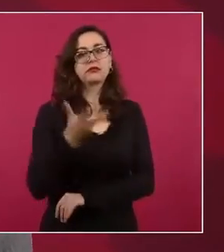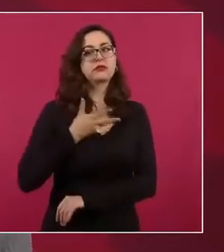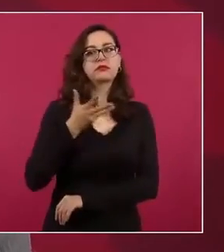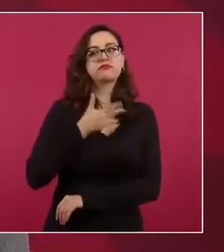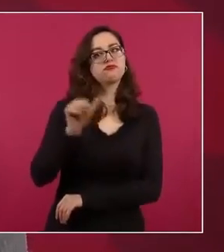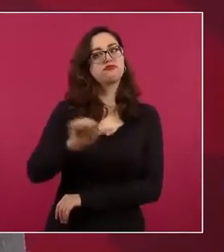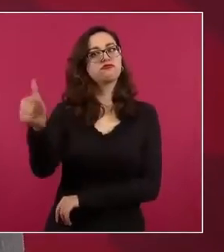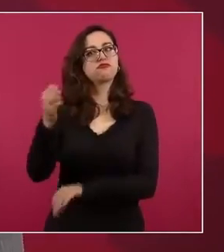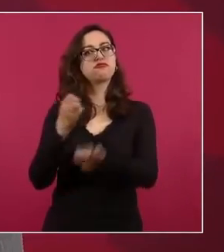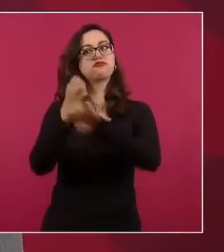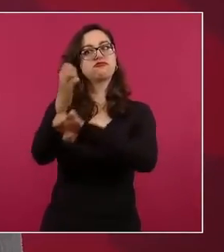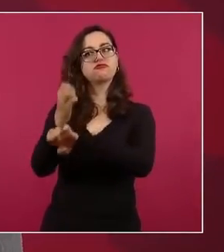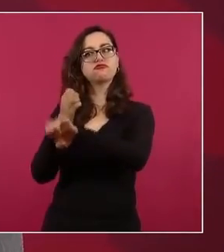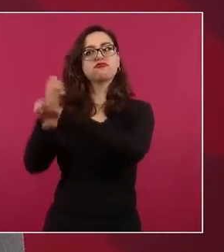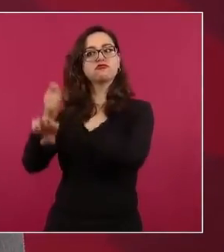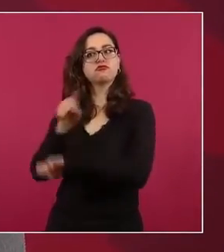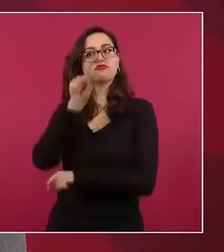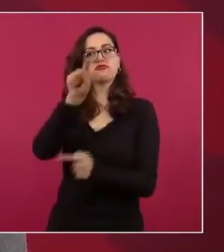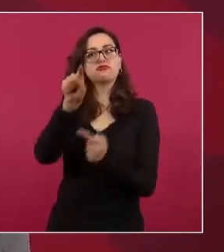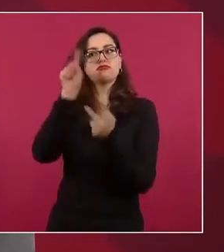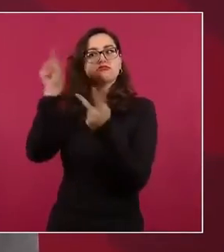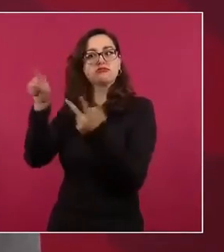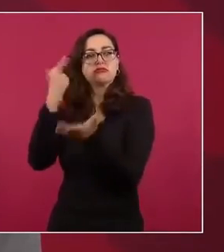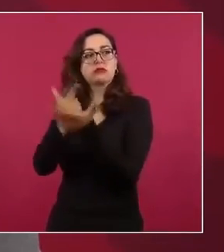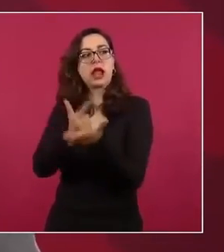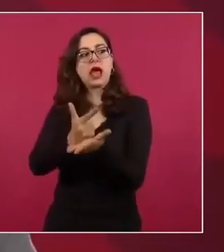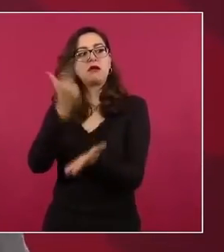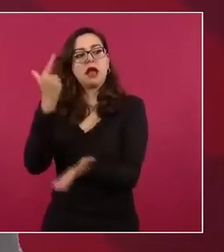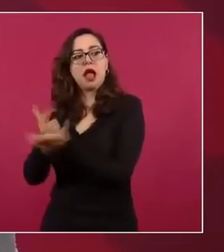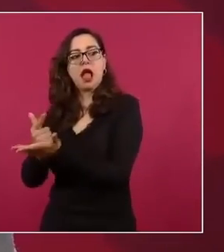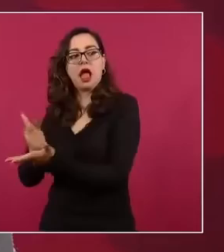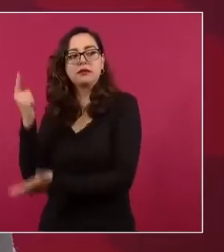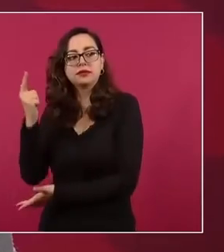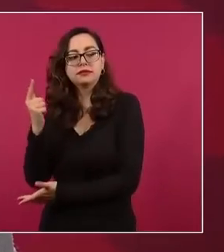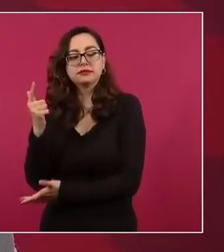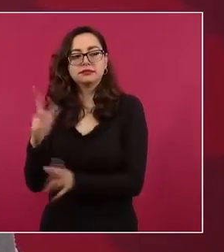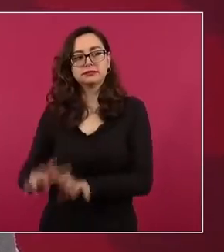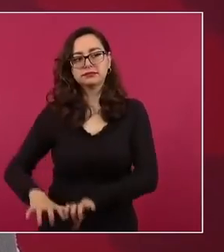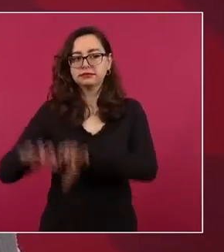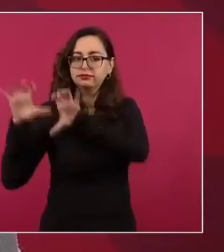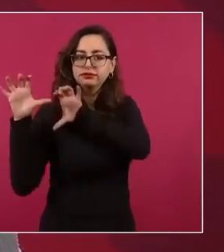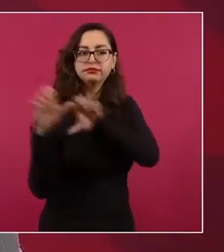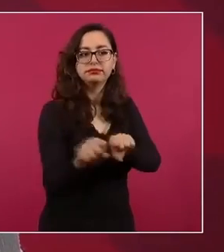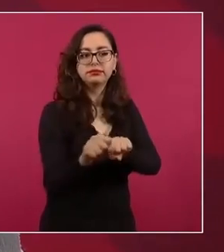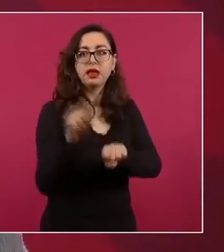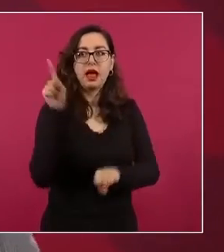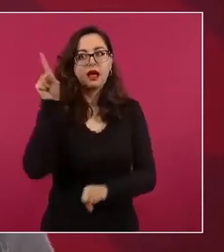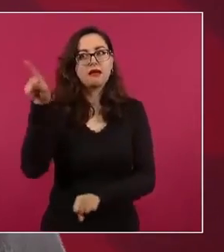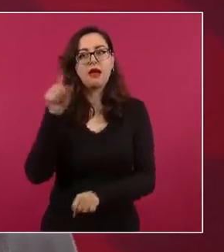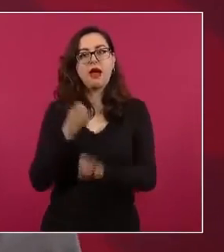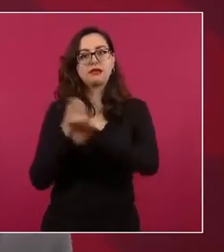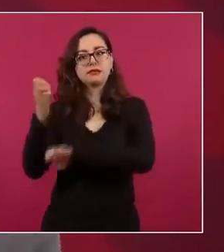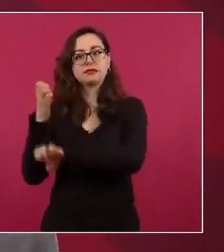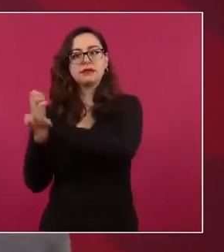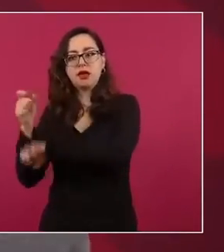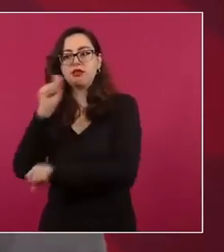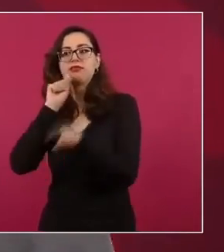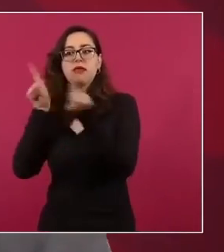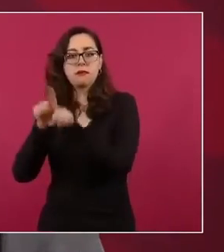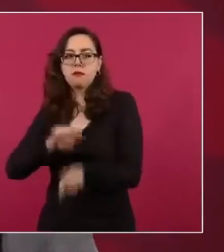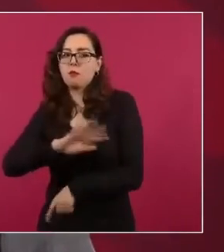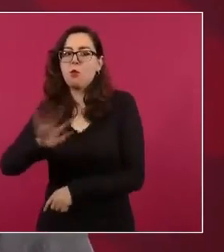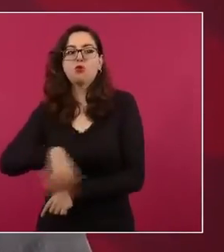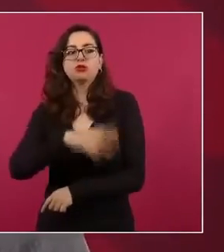de aprehensión por delitos graves y ya estaban a punto